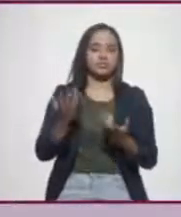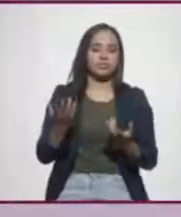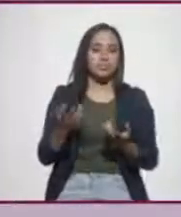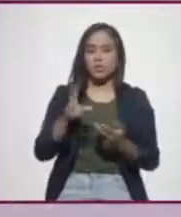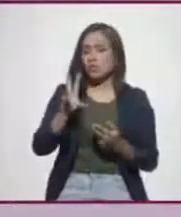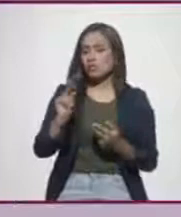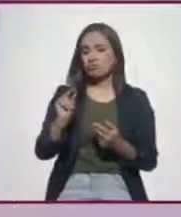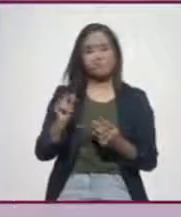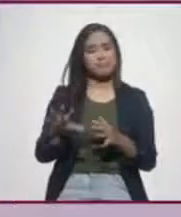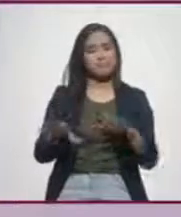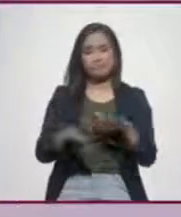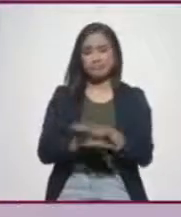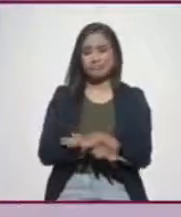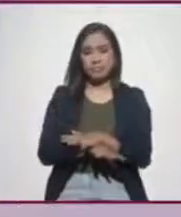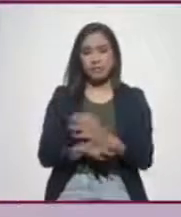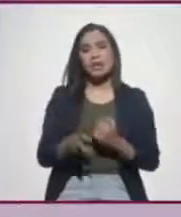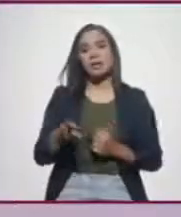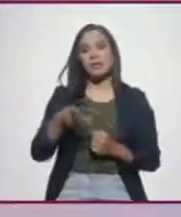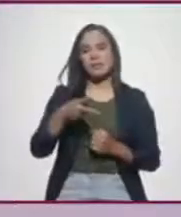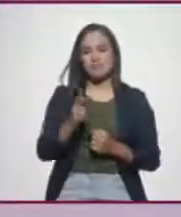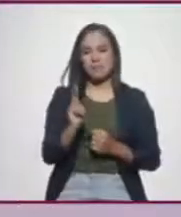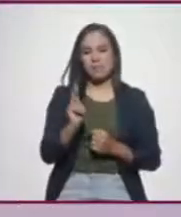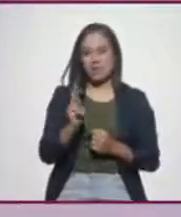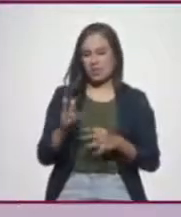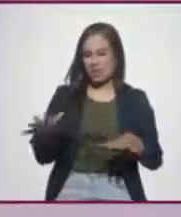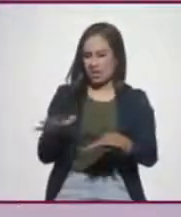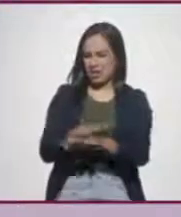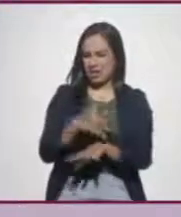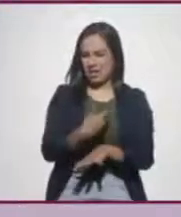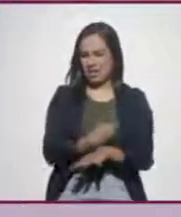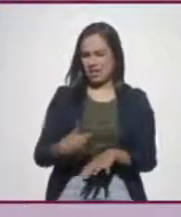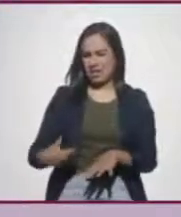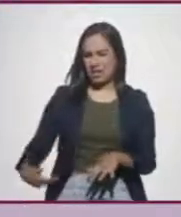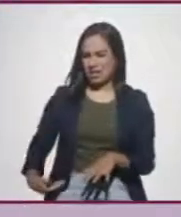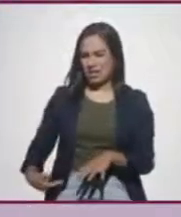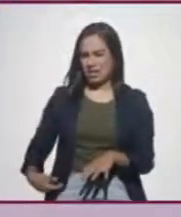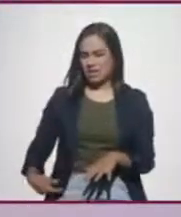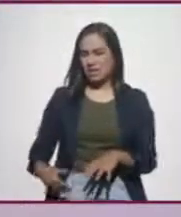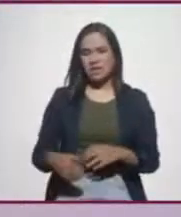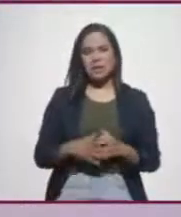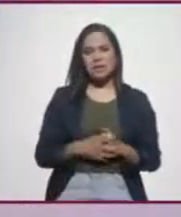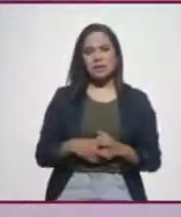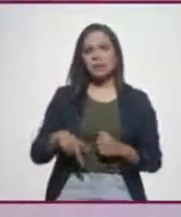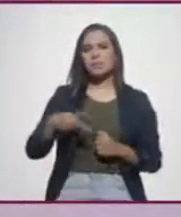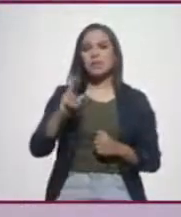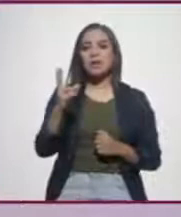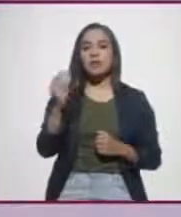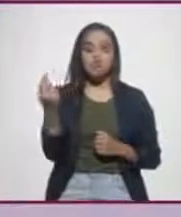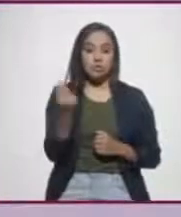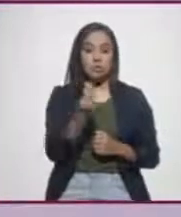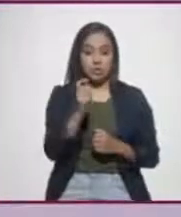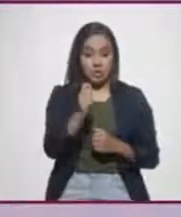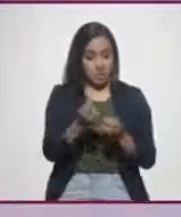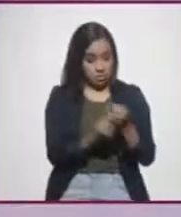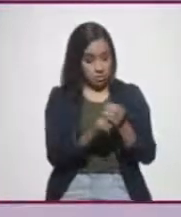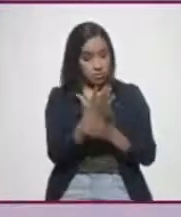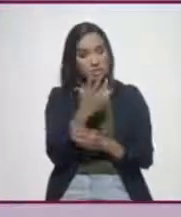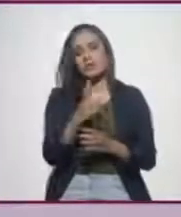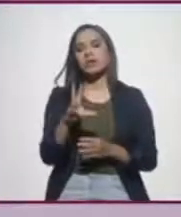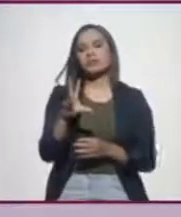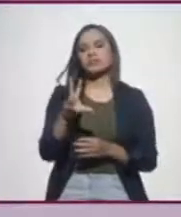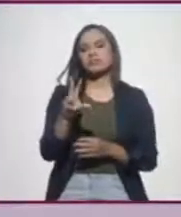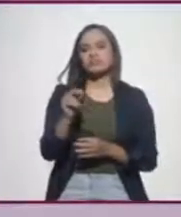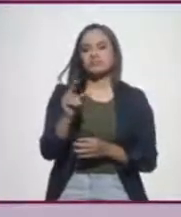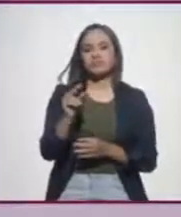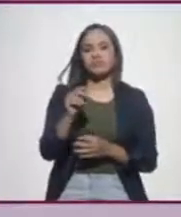no ha cambiado, no obstante el cambio de administración, pero que no no es necesariamente una tendencia nueva, es decir,